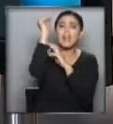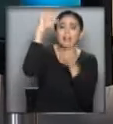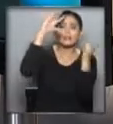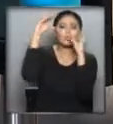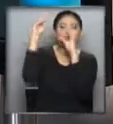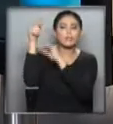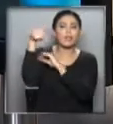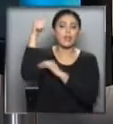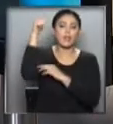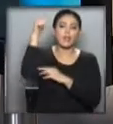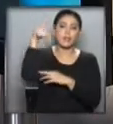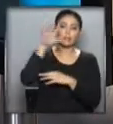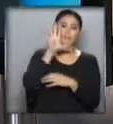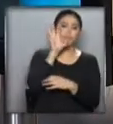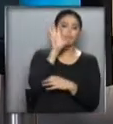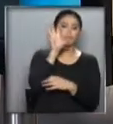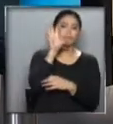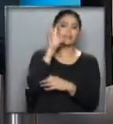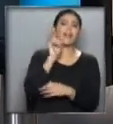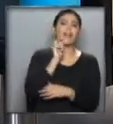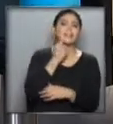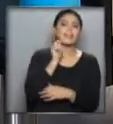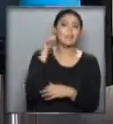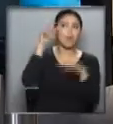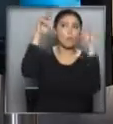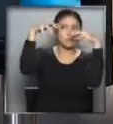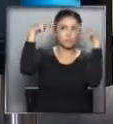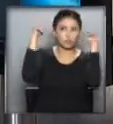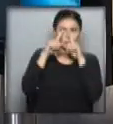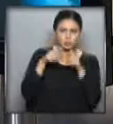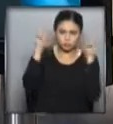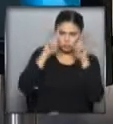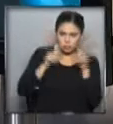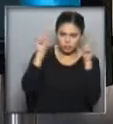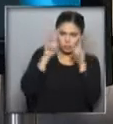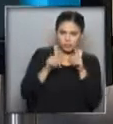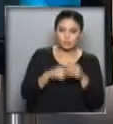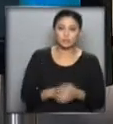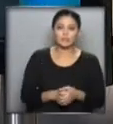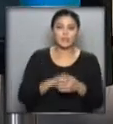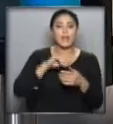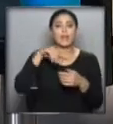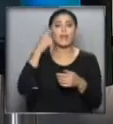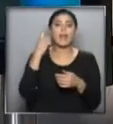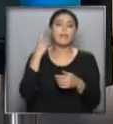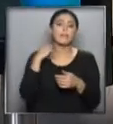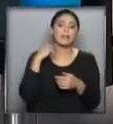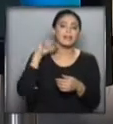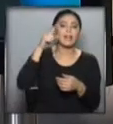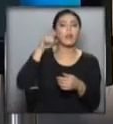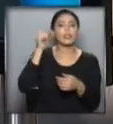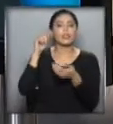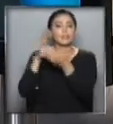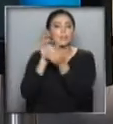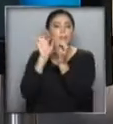que están dando especialmente... ...sobre la provincia de Entre Ríos... ...algunas tormentas muy fuertes... ...como en Paraná y en Concordia... ...lo mismo